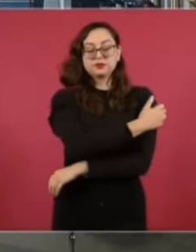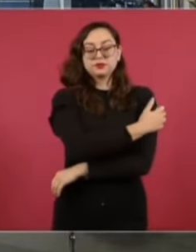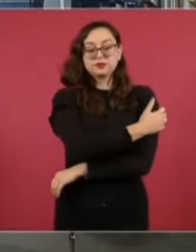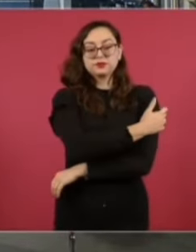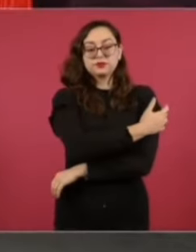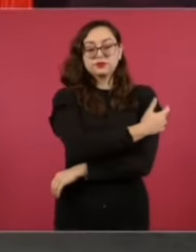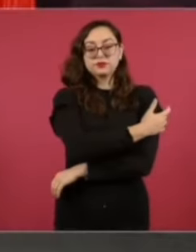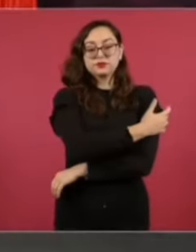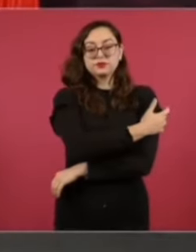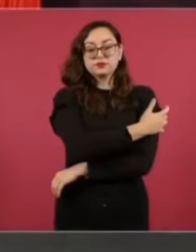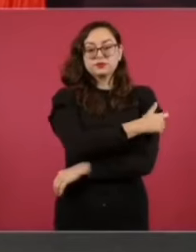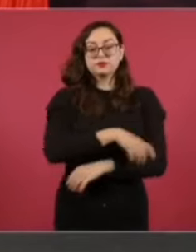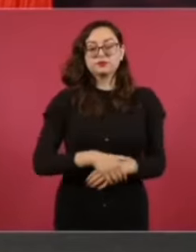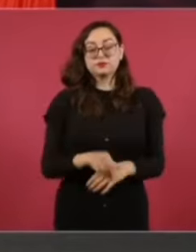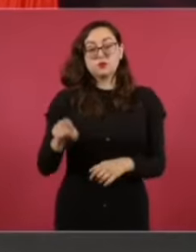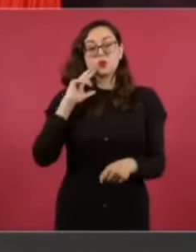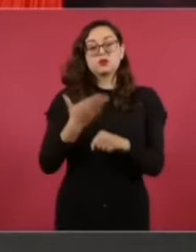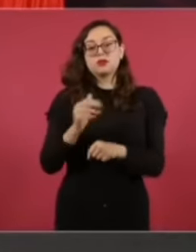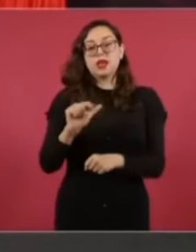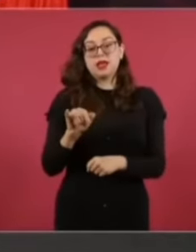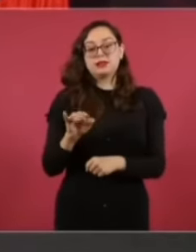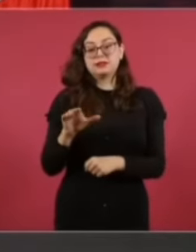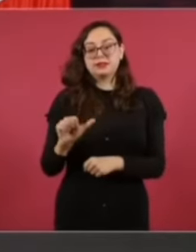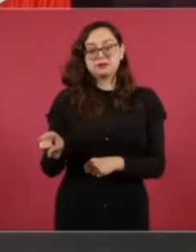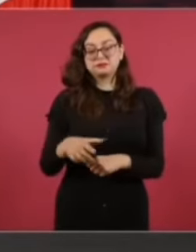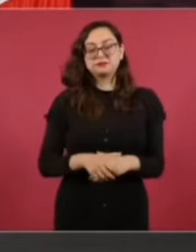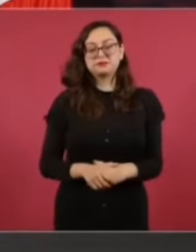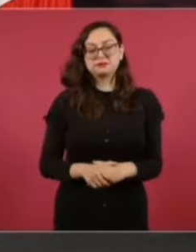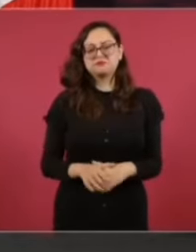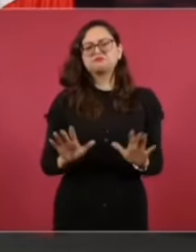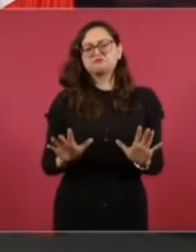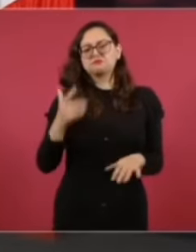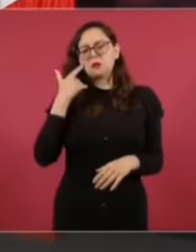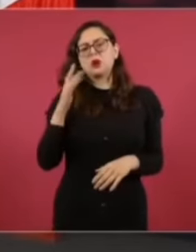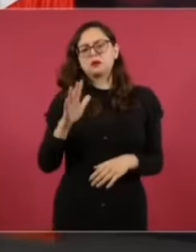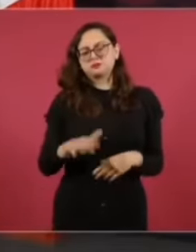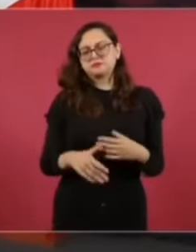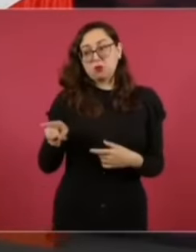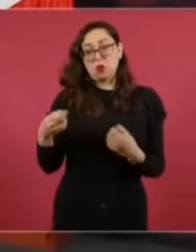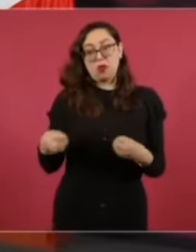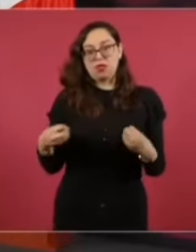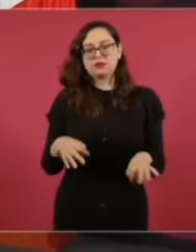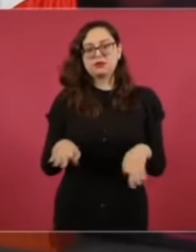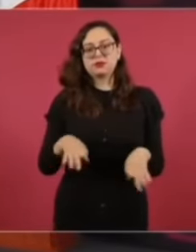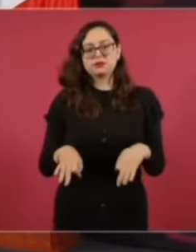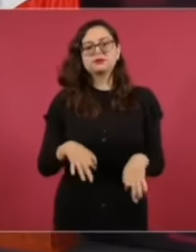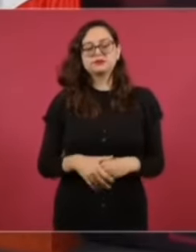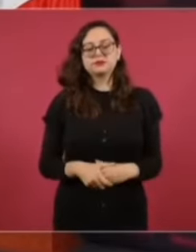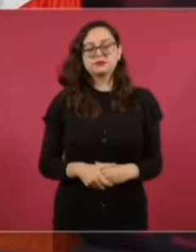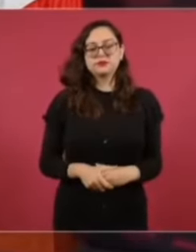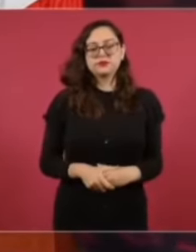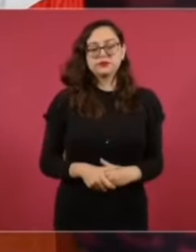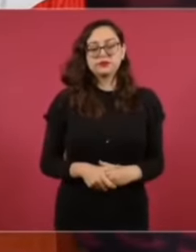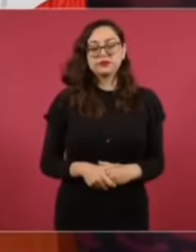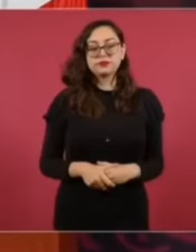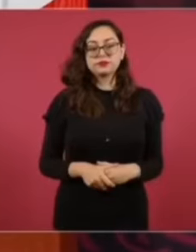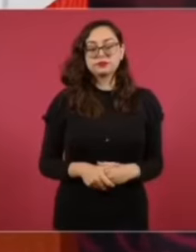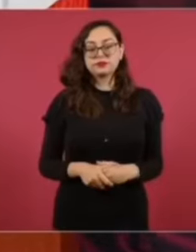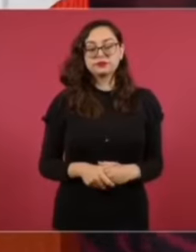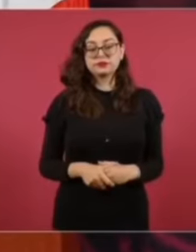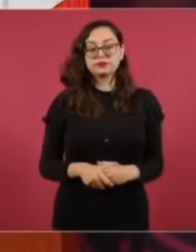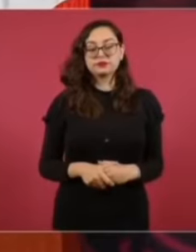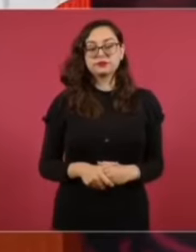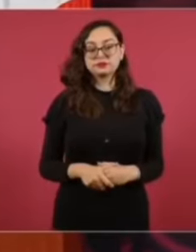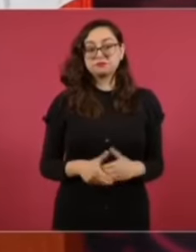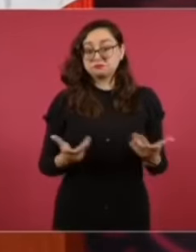le corresponde a Alicia. ¿Pero también se manda hoy? Vamos a ver cómo están de trabajo. Pero qué bien que ya están,